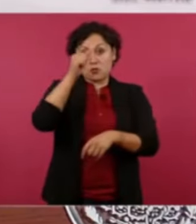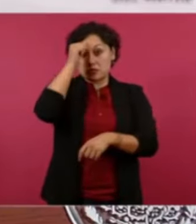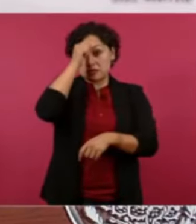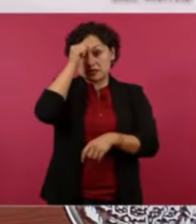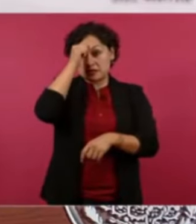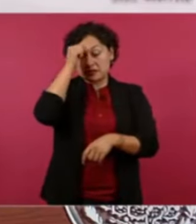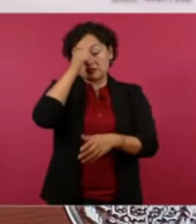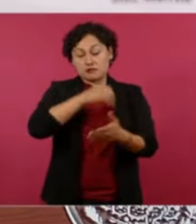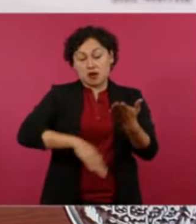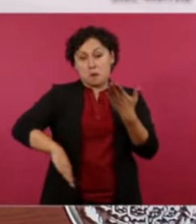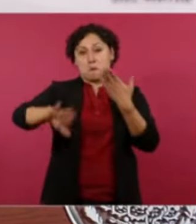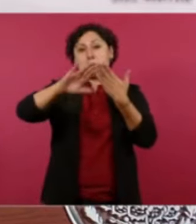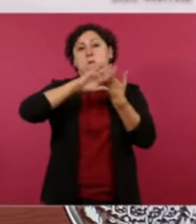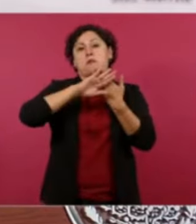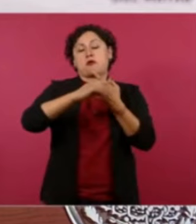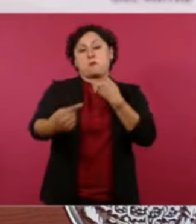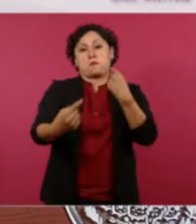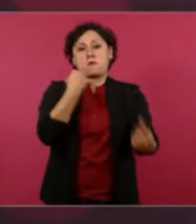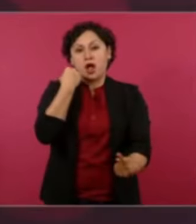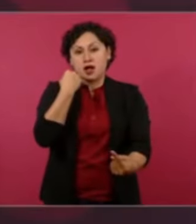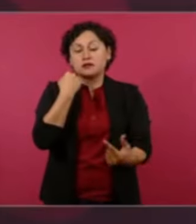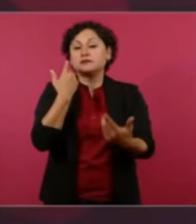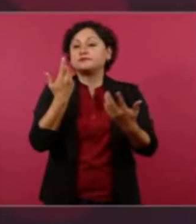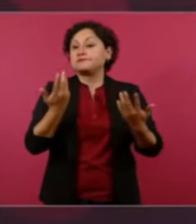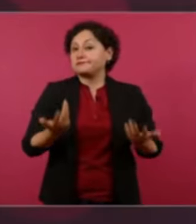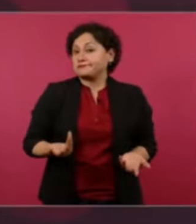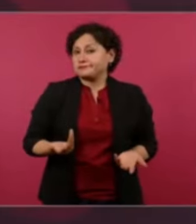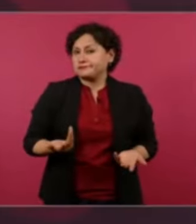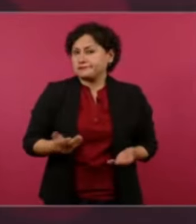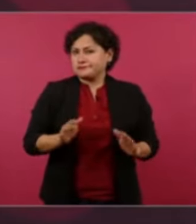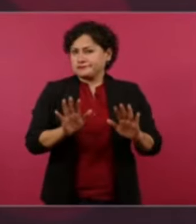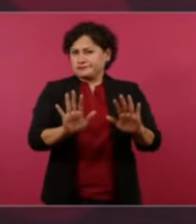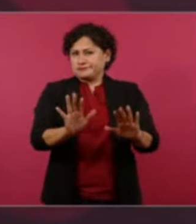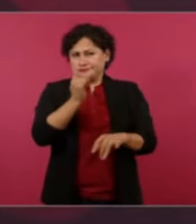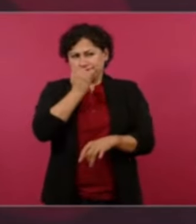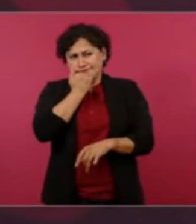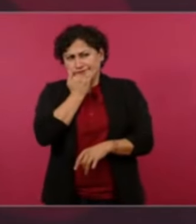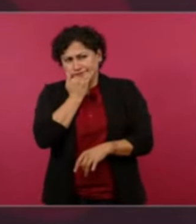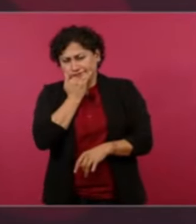este hay que ser respetuosos